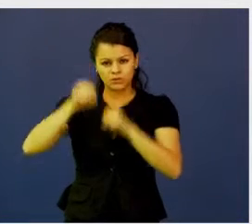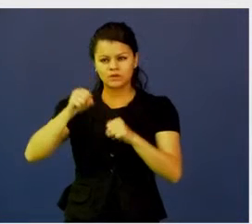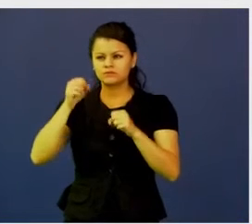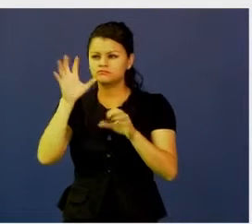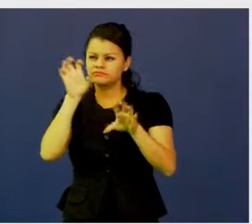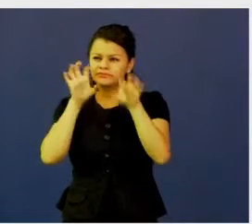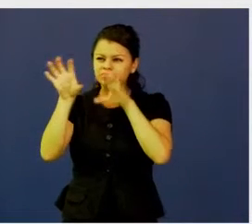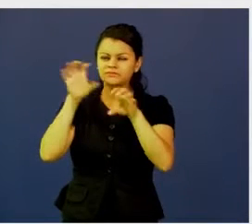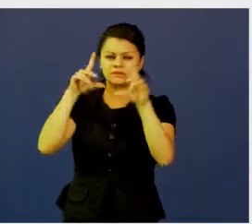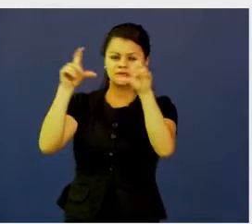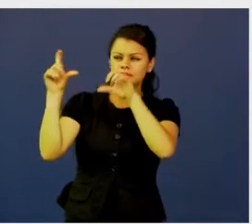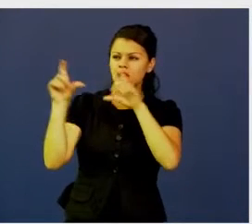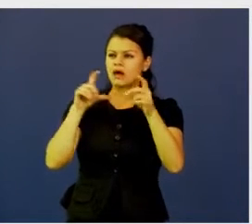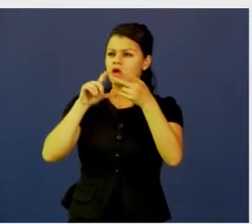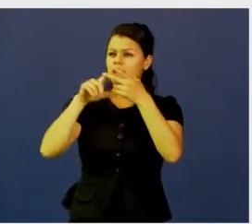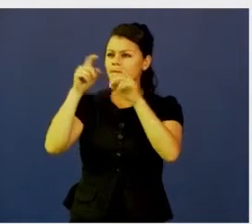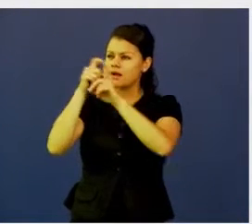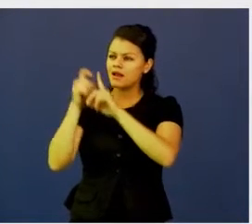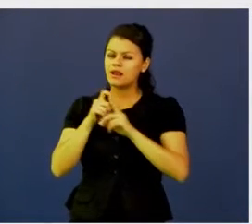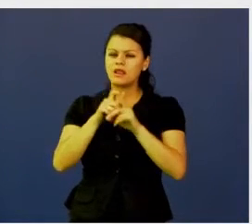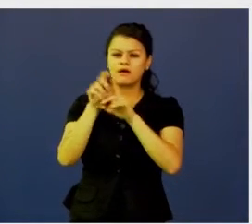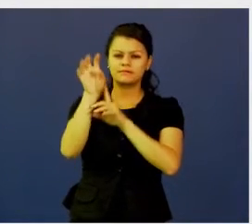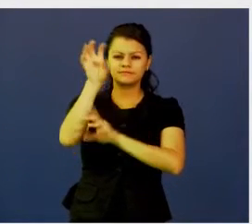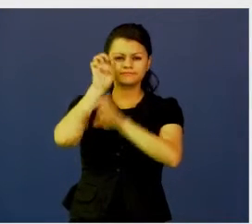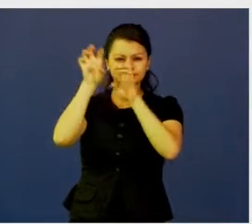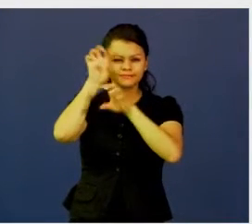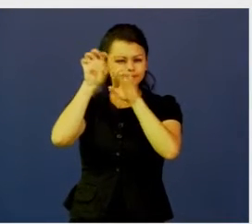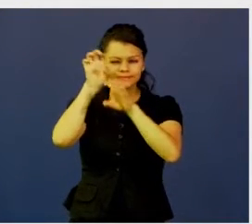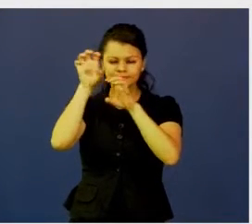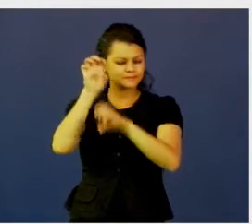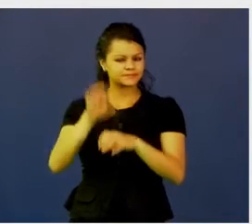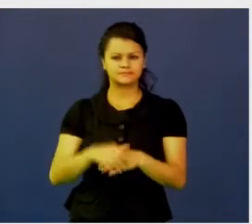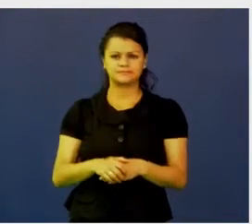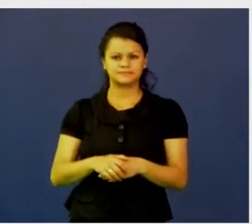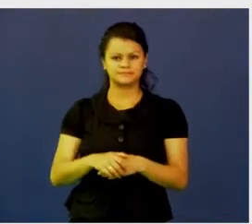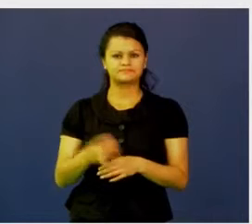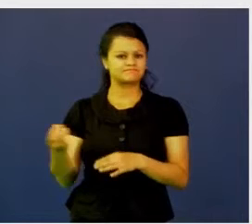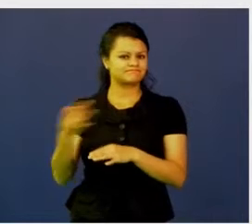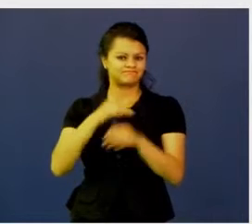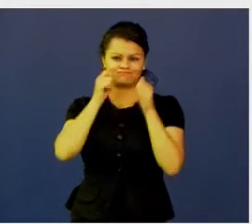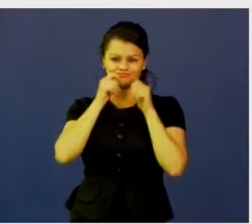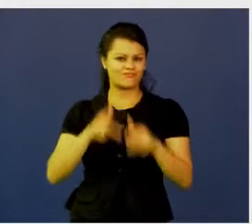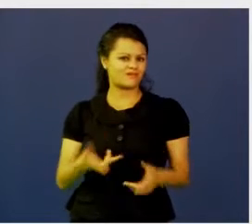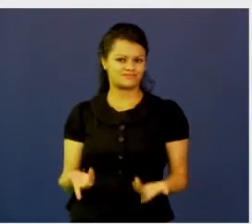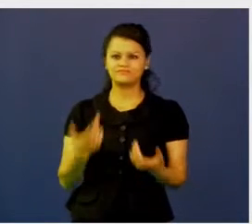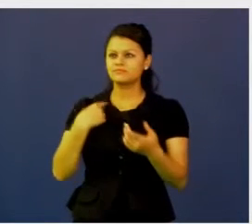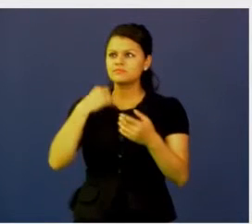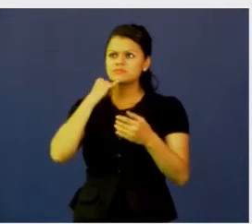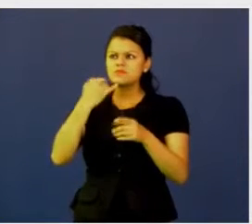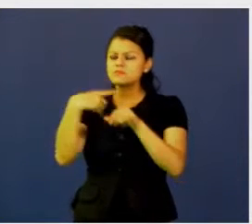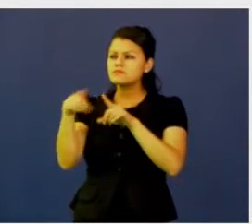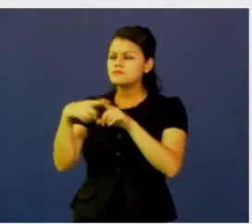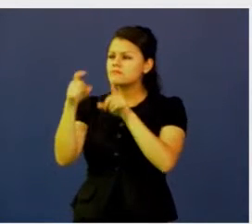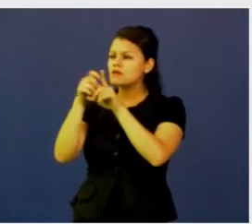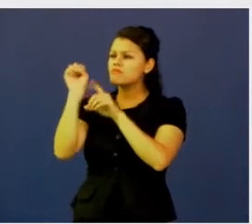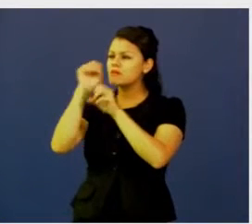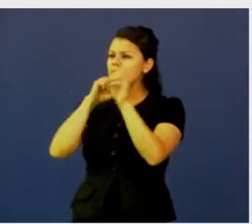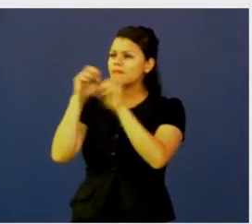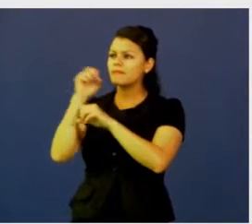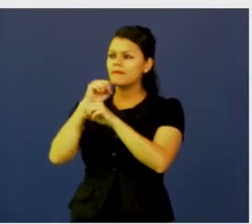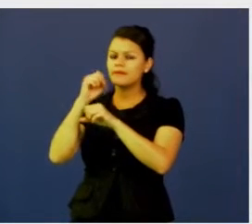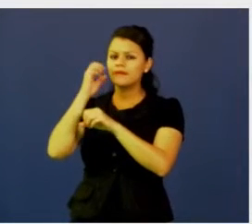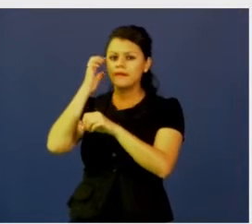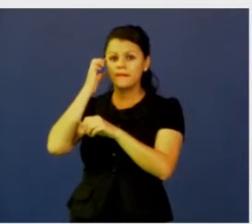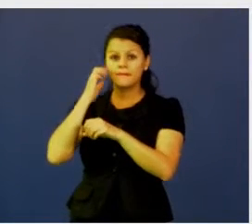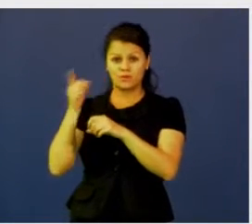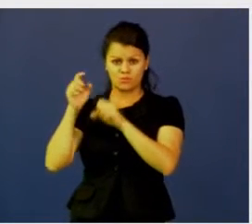imágenes, más palabras, diferenciar más palabras en diferentes lenguajes, pero no es capaz de comunicarse